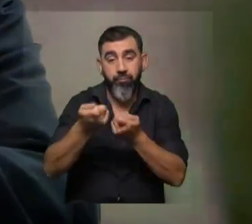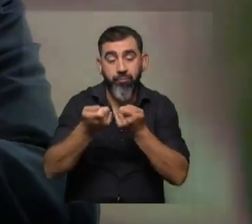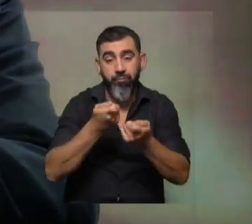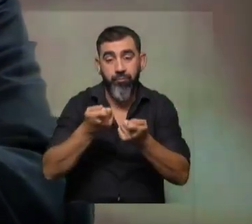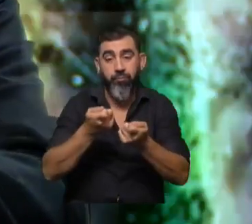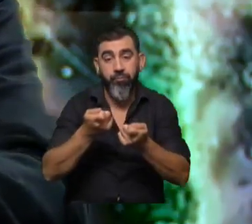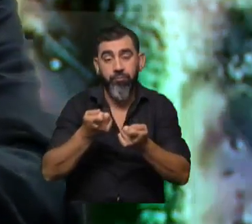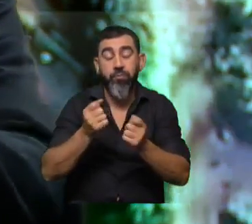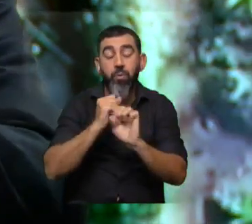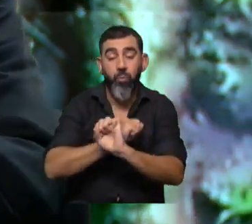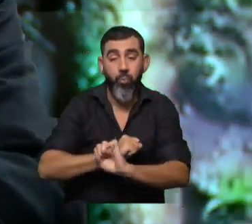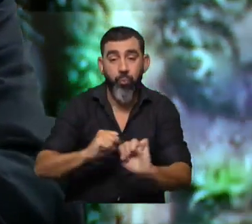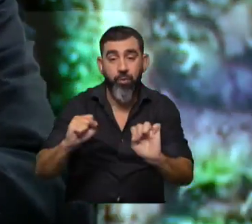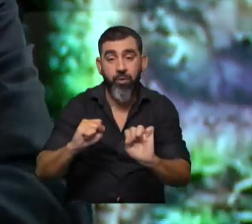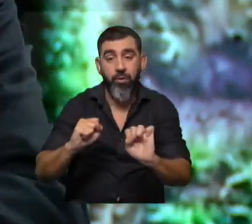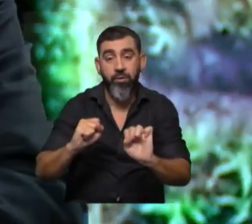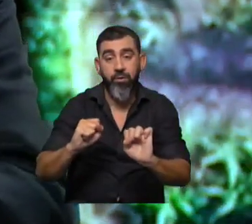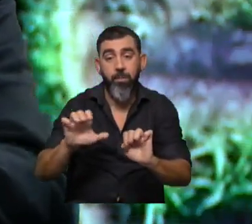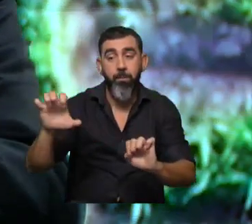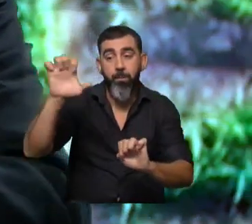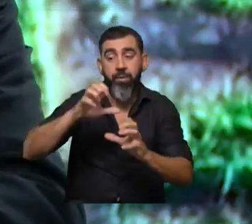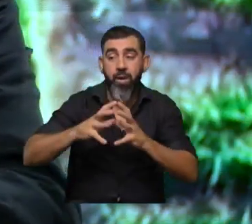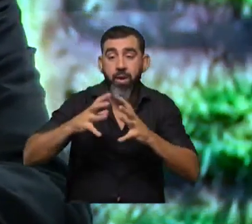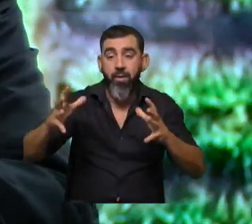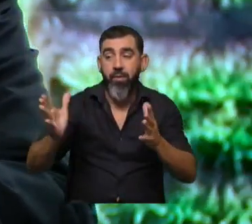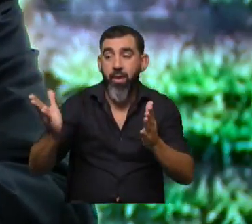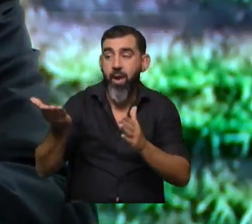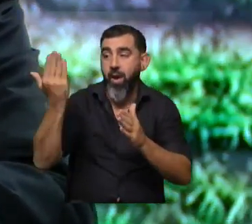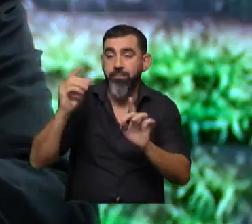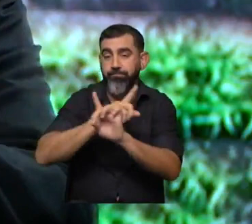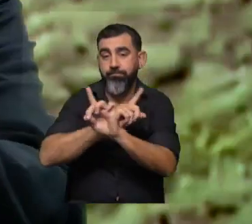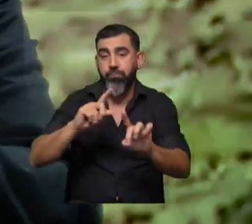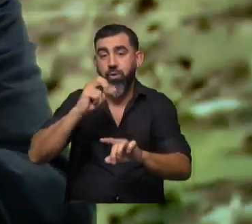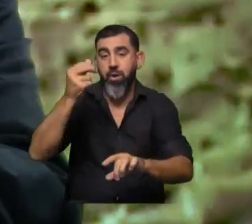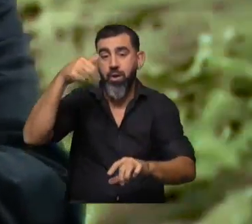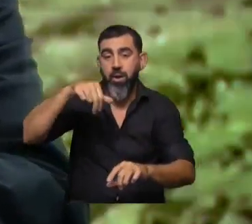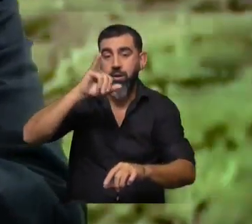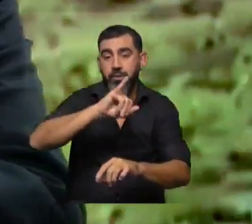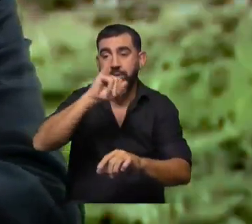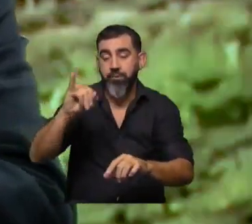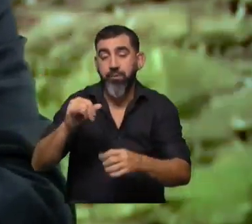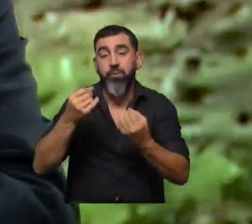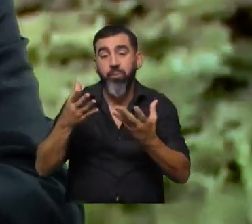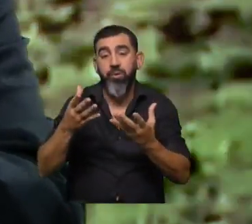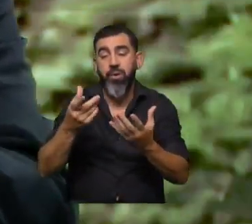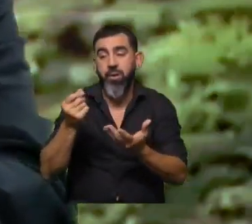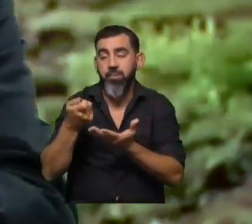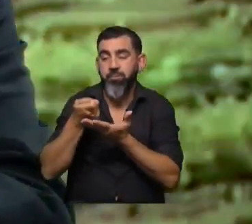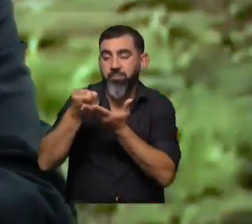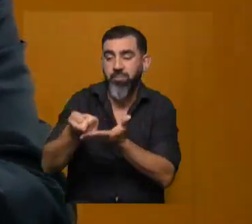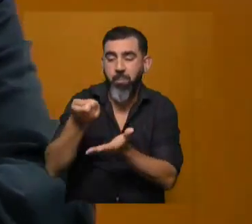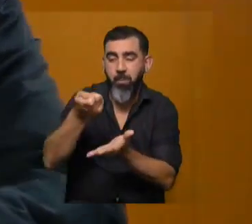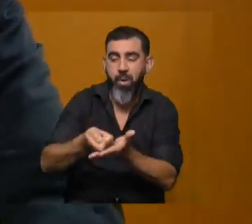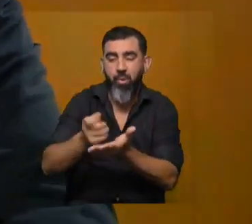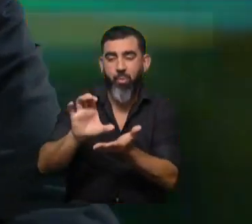nos ha permitido empezar a trabajar con grandes empresas que antes no trabajaban con Ani porque los los subsidios o los proyectos de